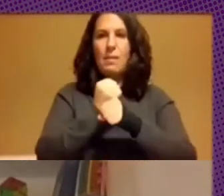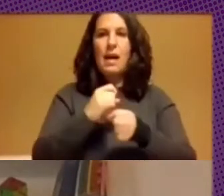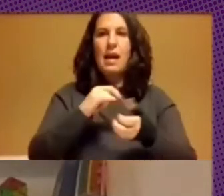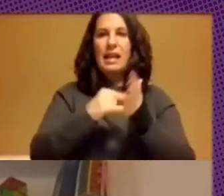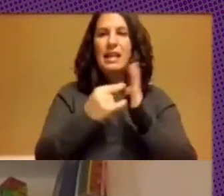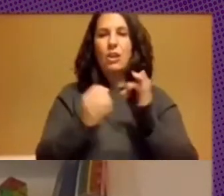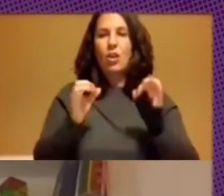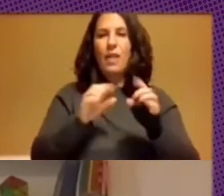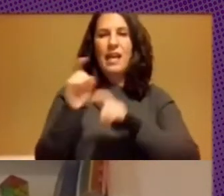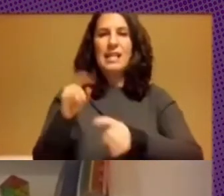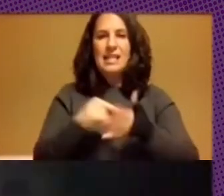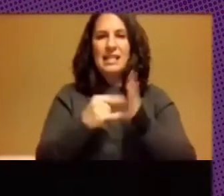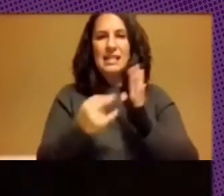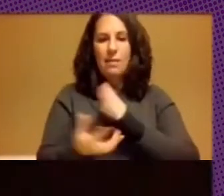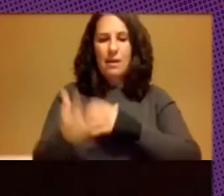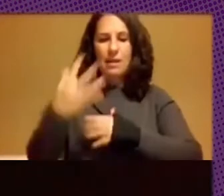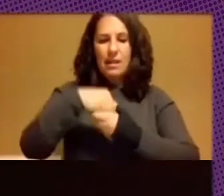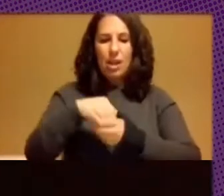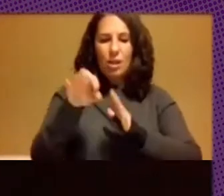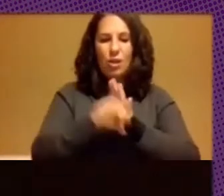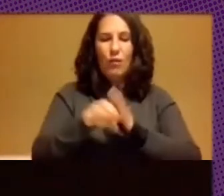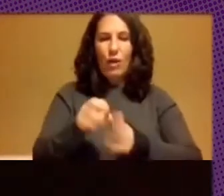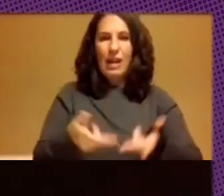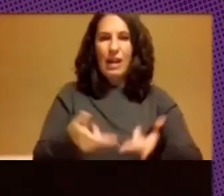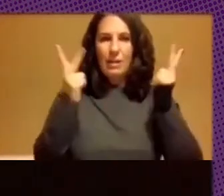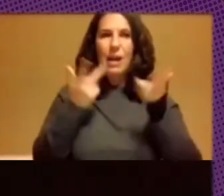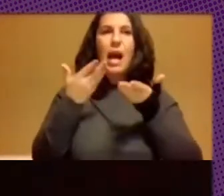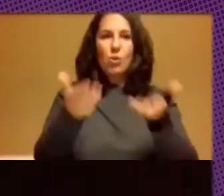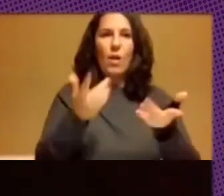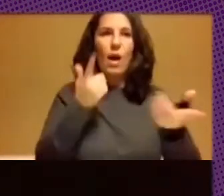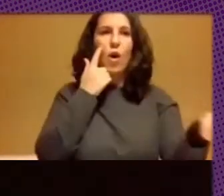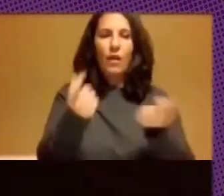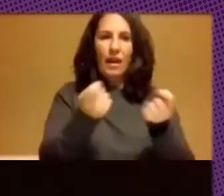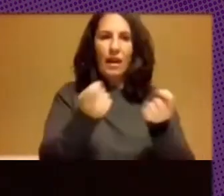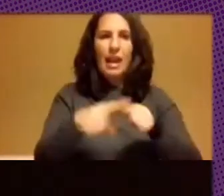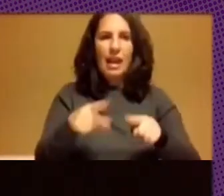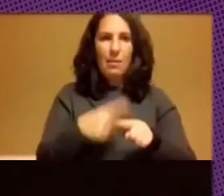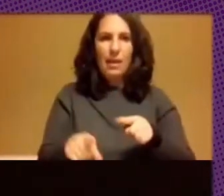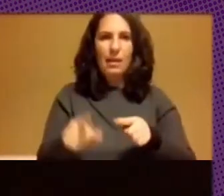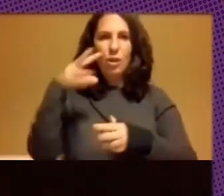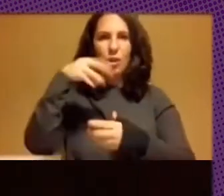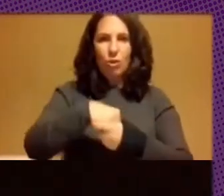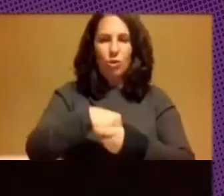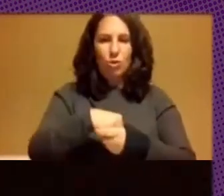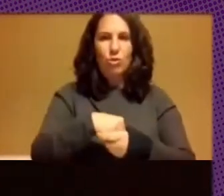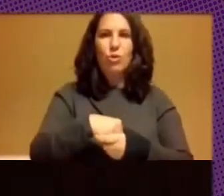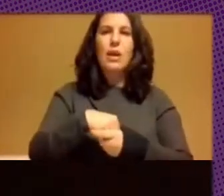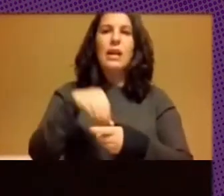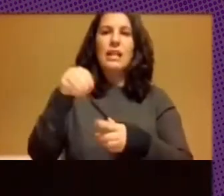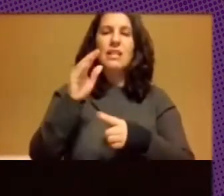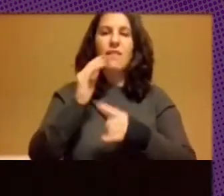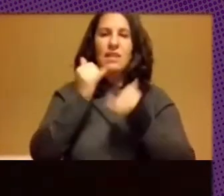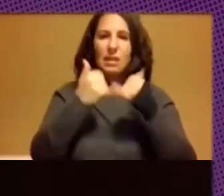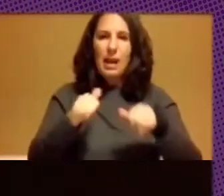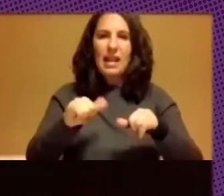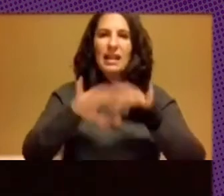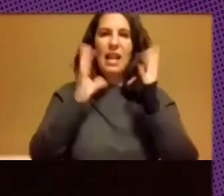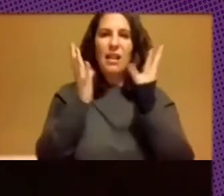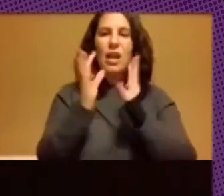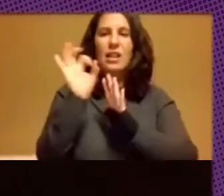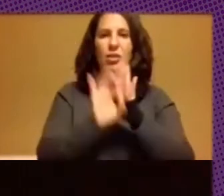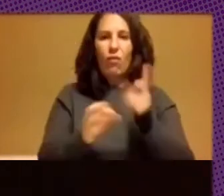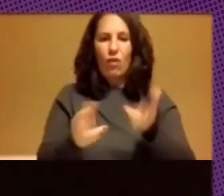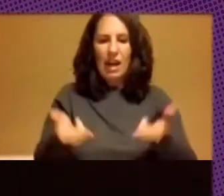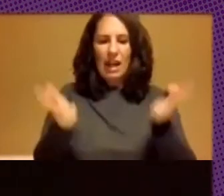sistema es miembro de la comunidad de software libre y ayudó a coordinar eventos como el FISL que es el festival internacional de software libre